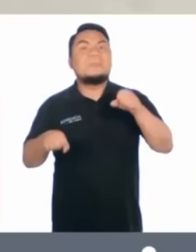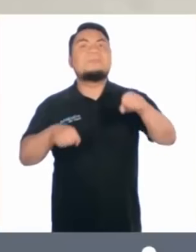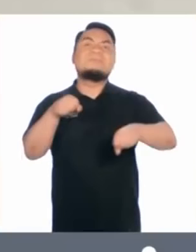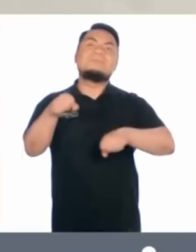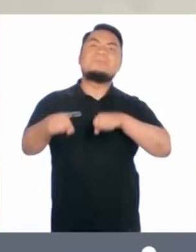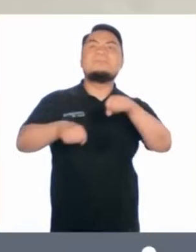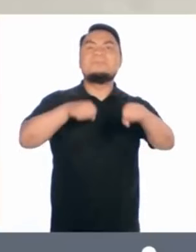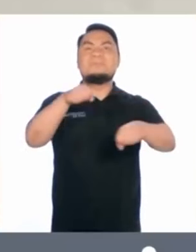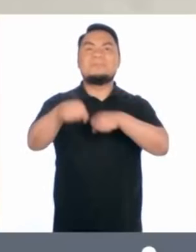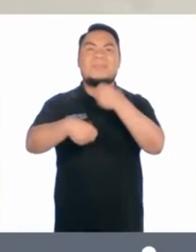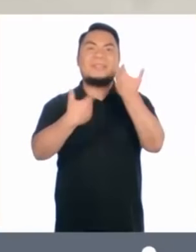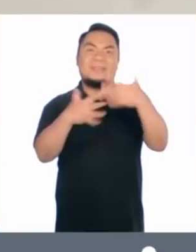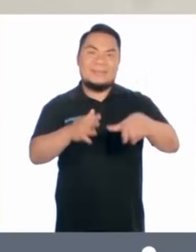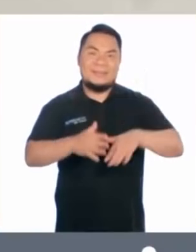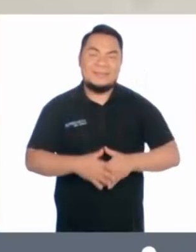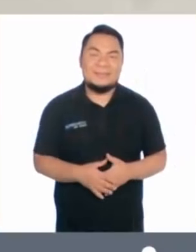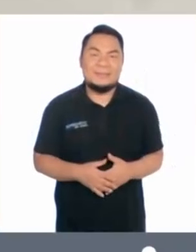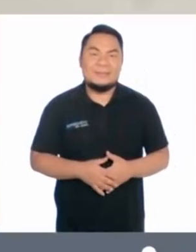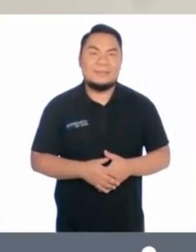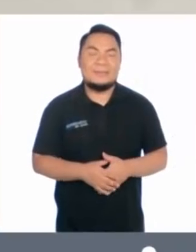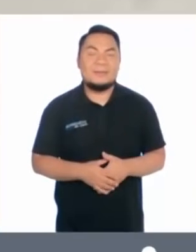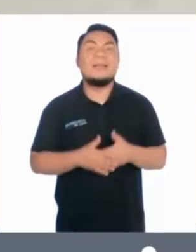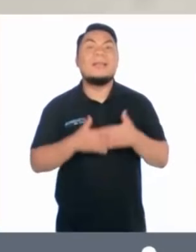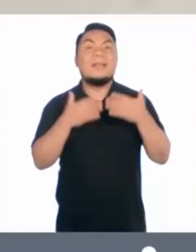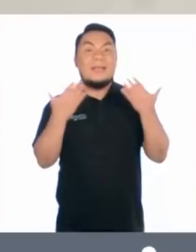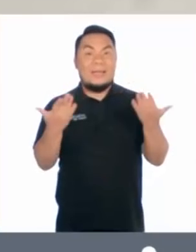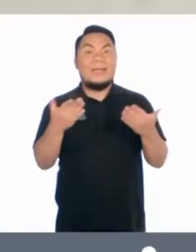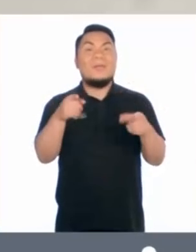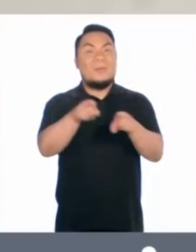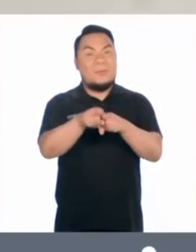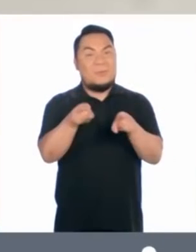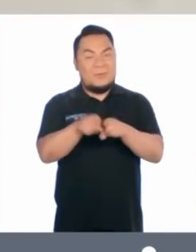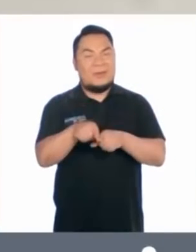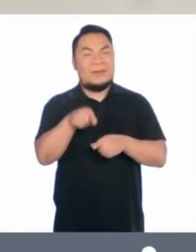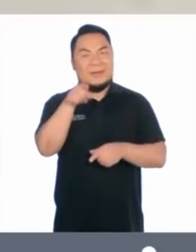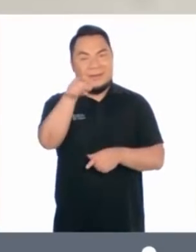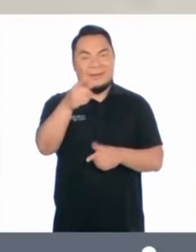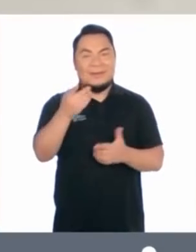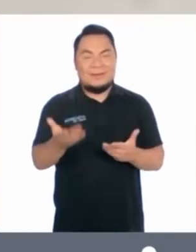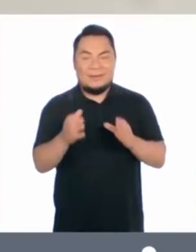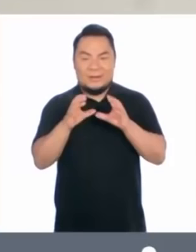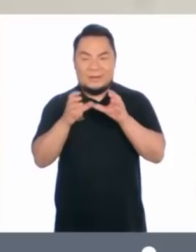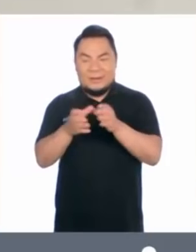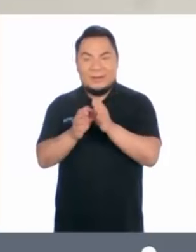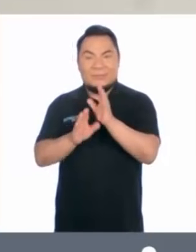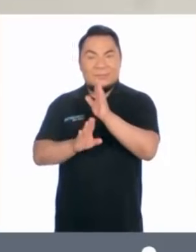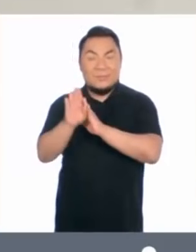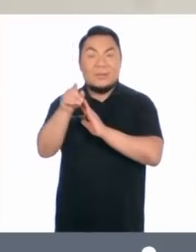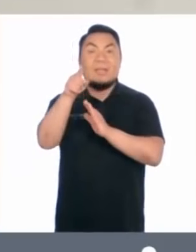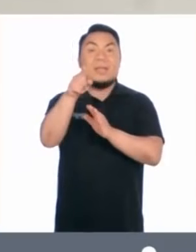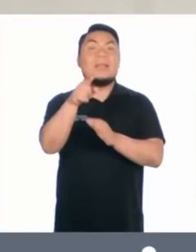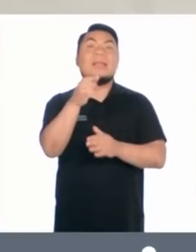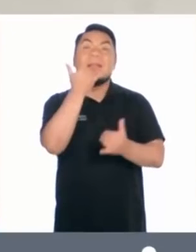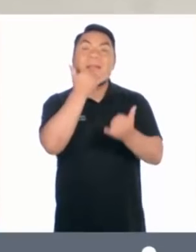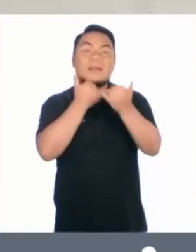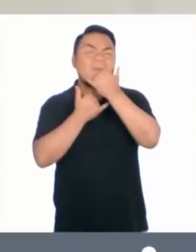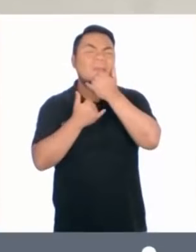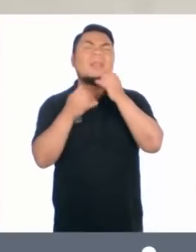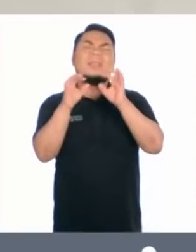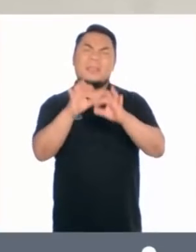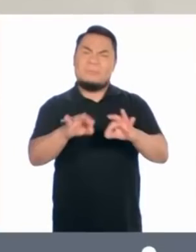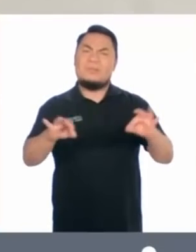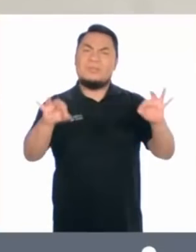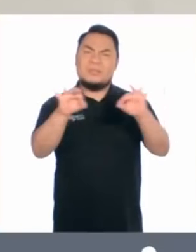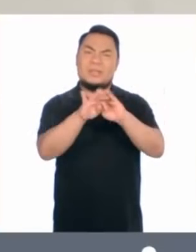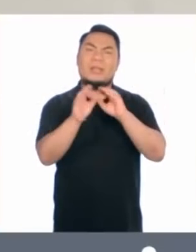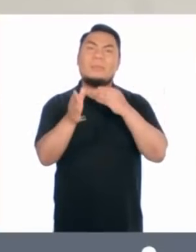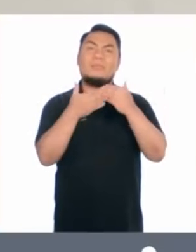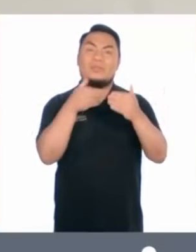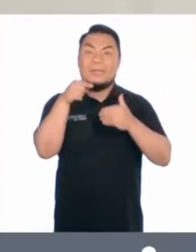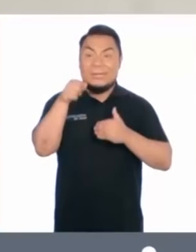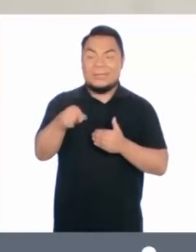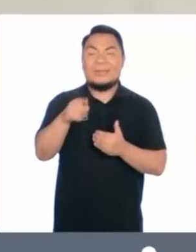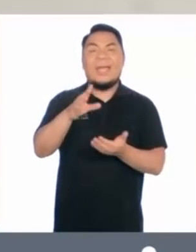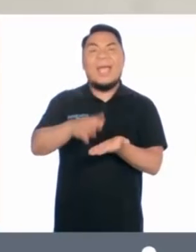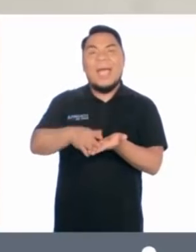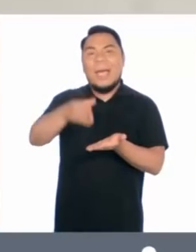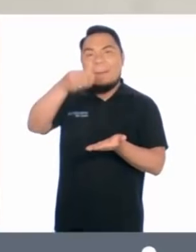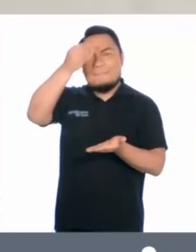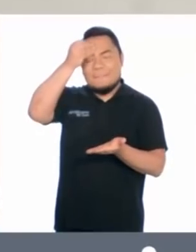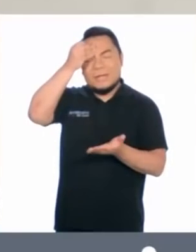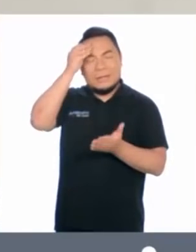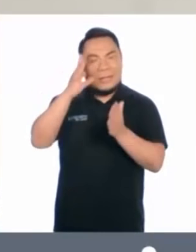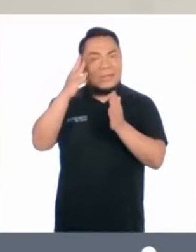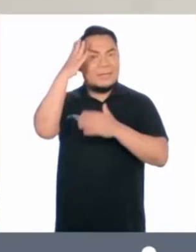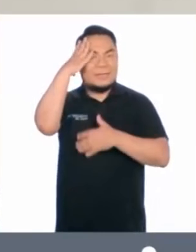tanto que nos termina saliendo. Recuerda que los errores son importantes porque es lo que nos da la